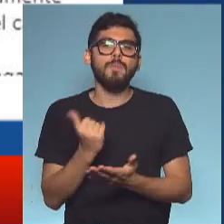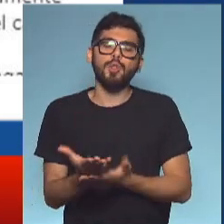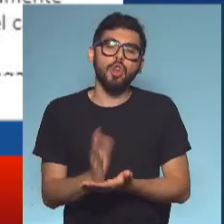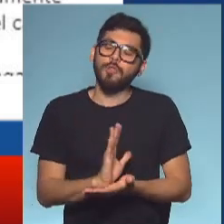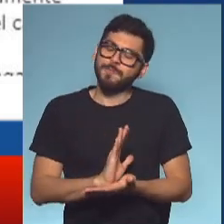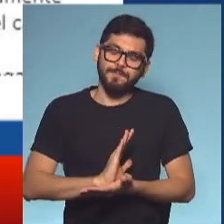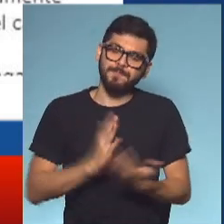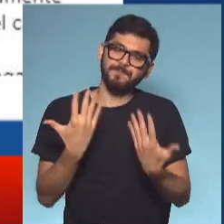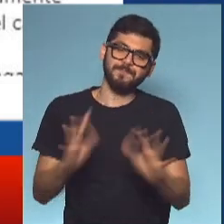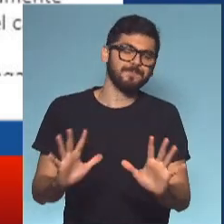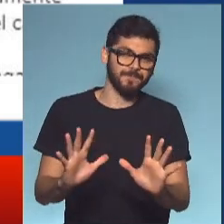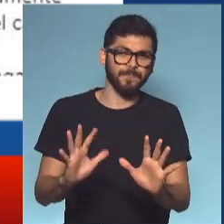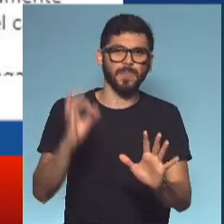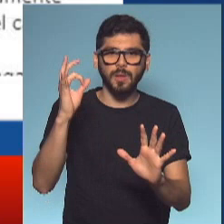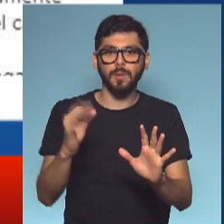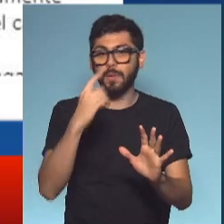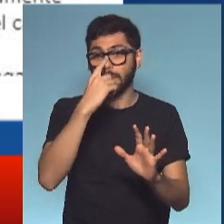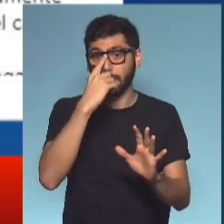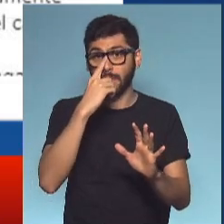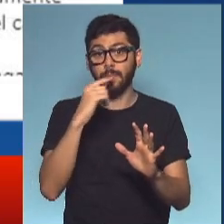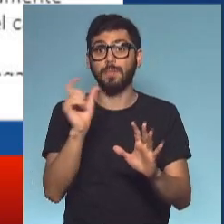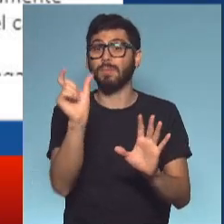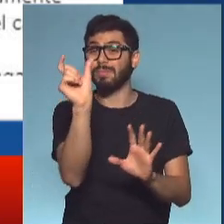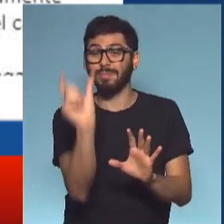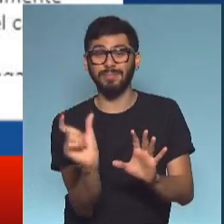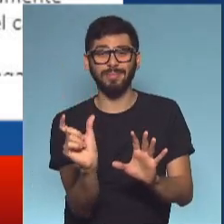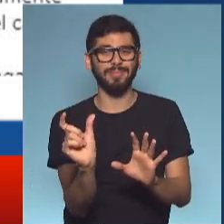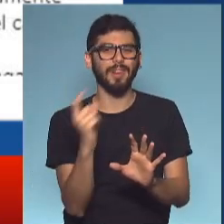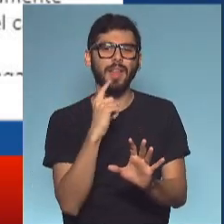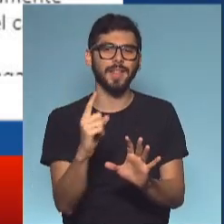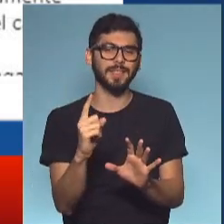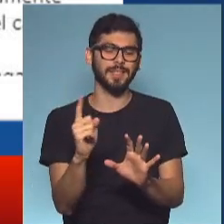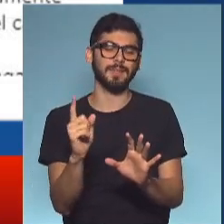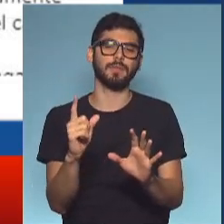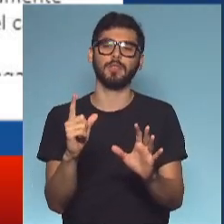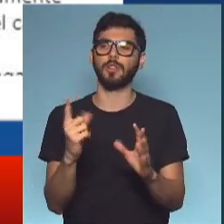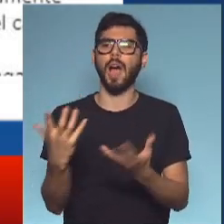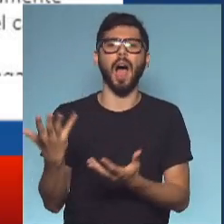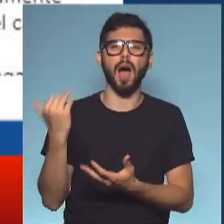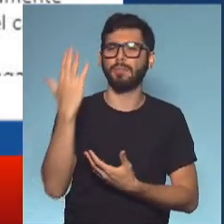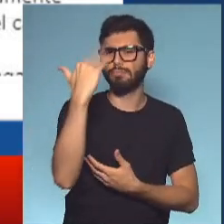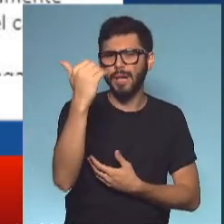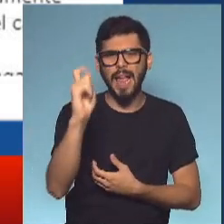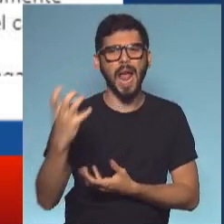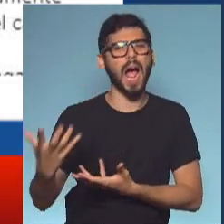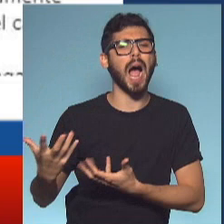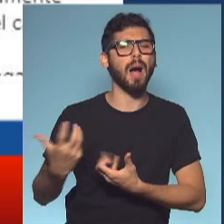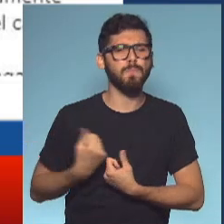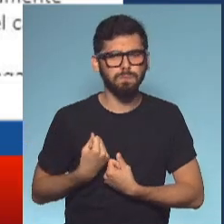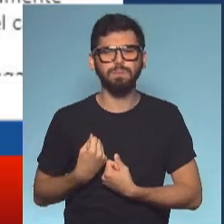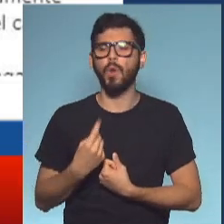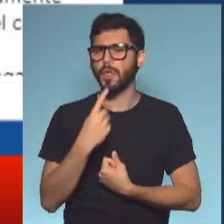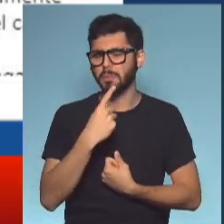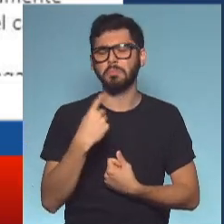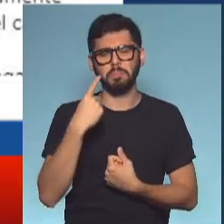Básicamente, en la parte inferior, arranca diciendo cómo fue convocado, los apoyos que tenía, que él considera que tenía